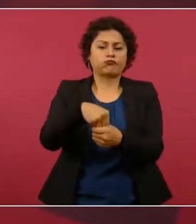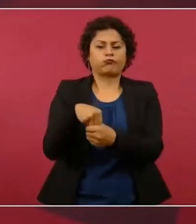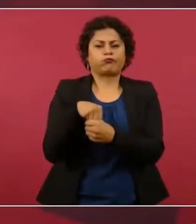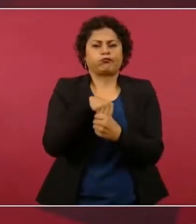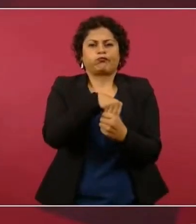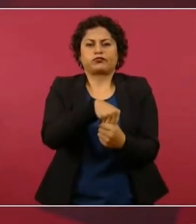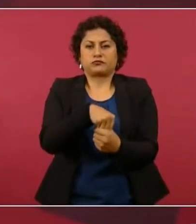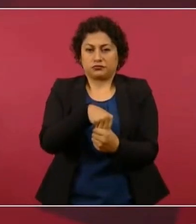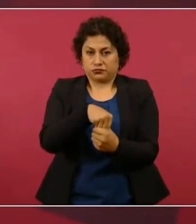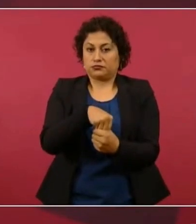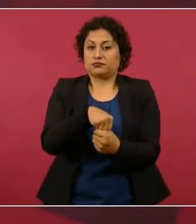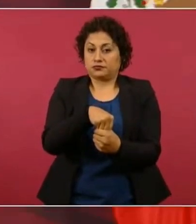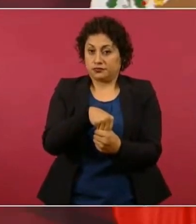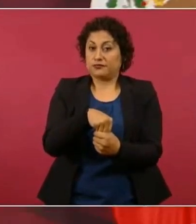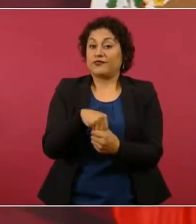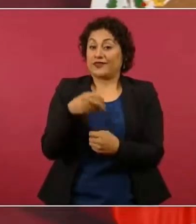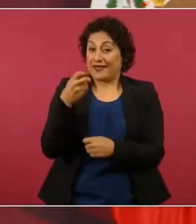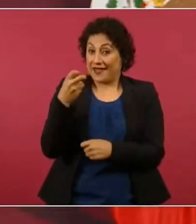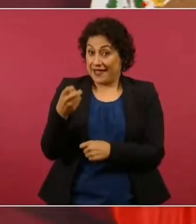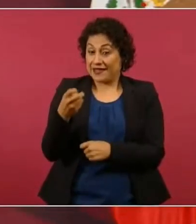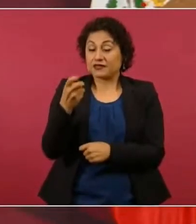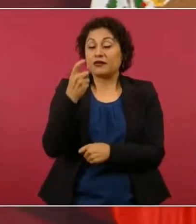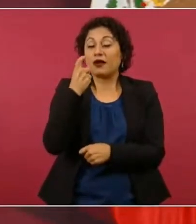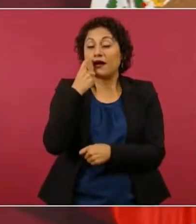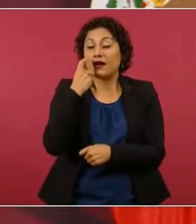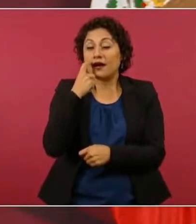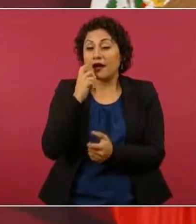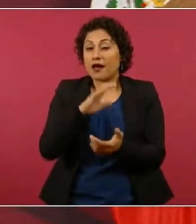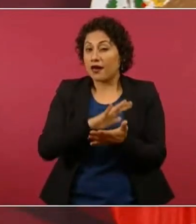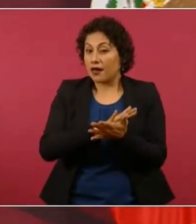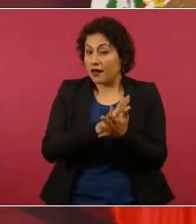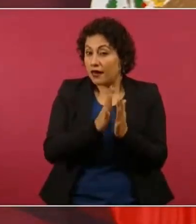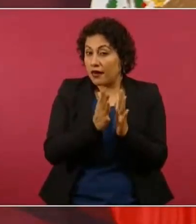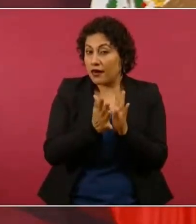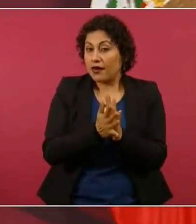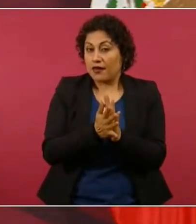Fue parte del truco, de la tranza.